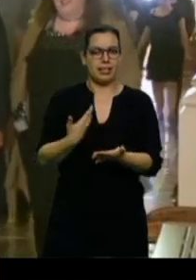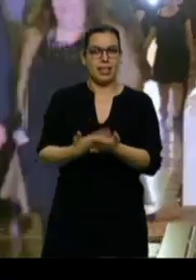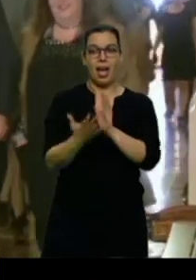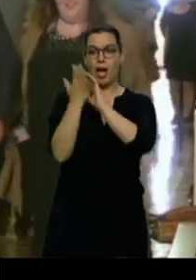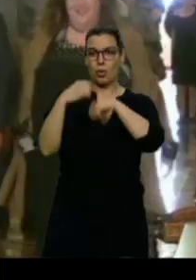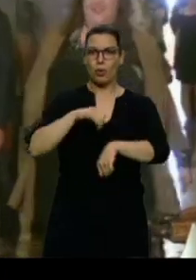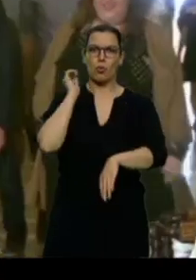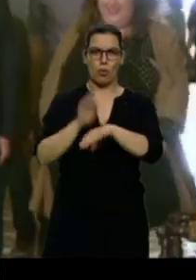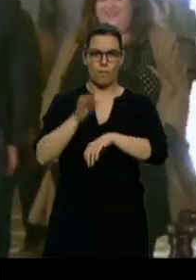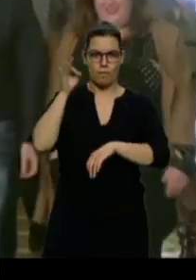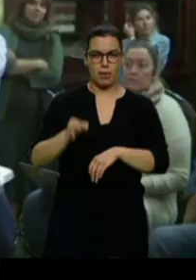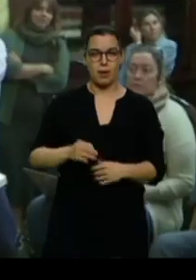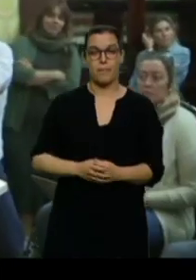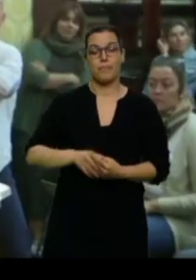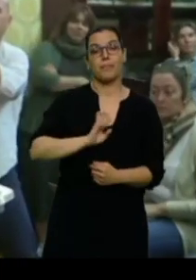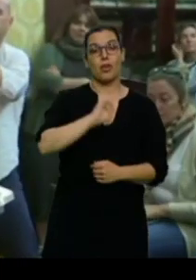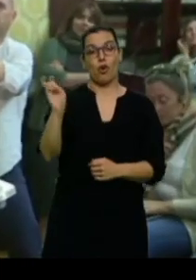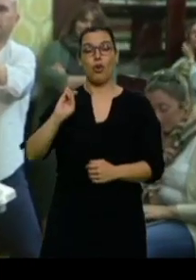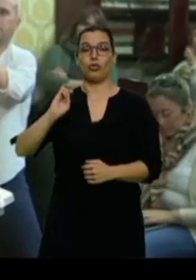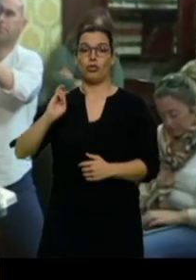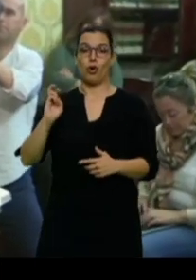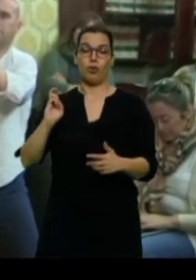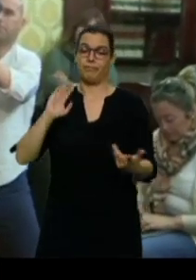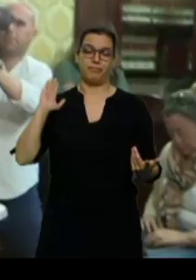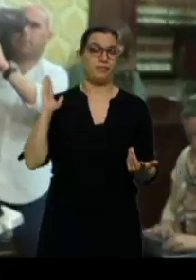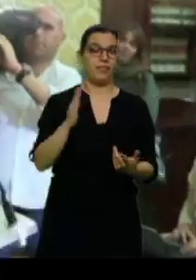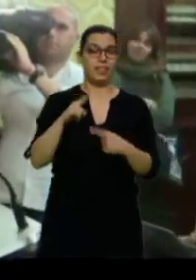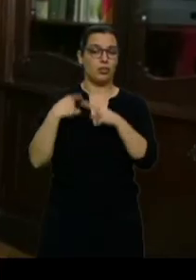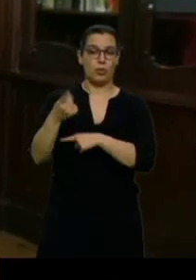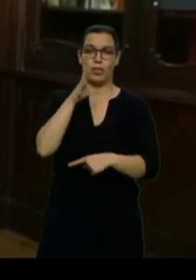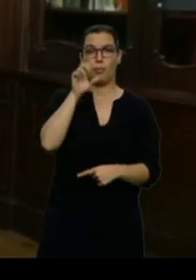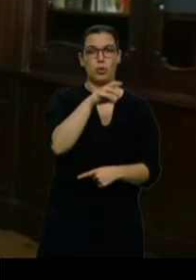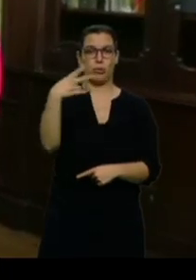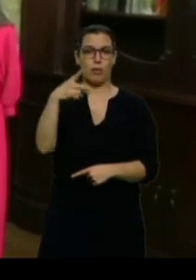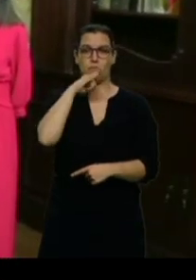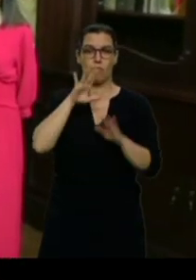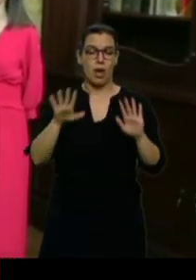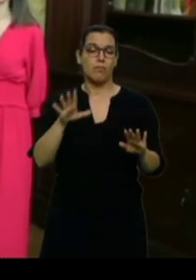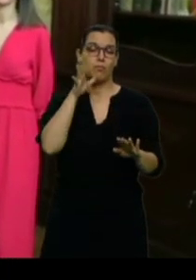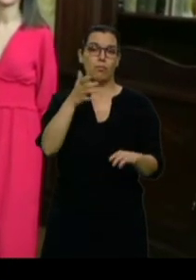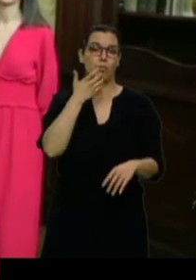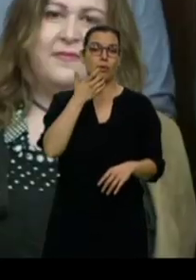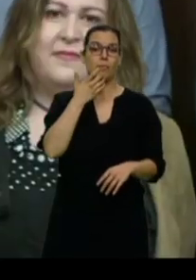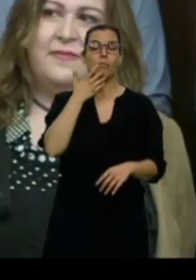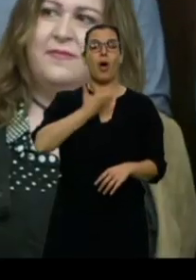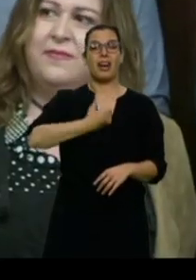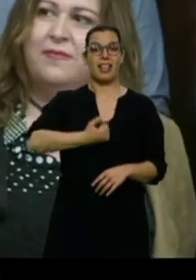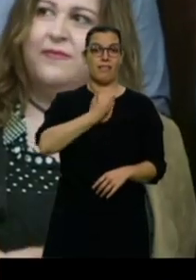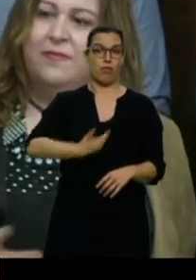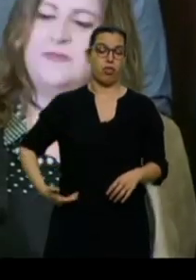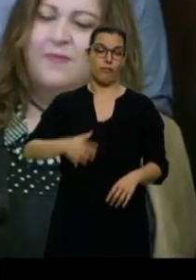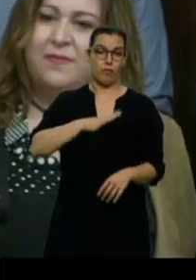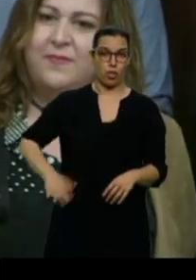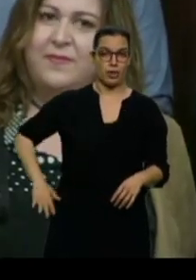Mientras otros sufren las consecuencias de los malos resultados electorales. El alcalde en funciones de La Coruña, Julio Ferreiro, de En Marea,